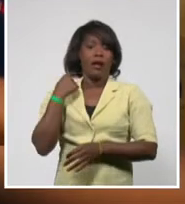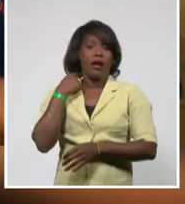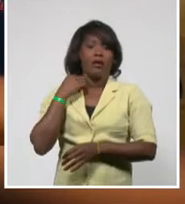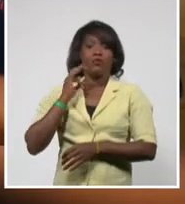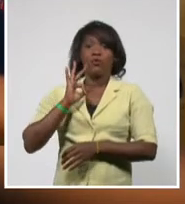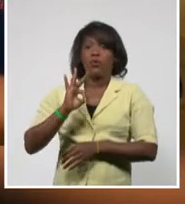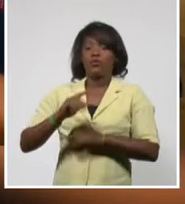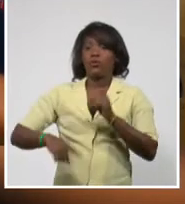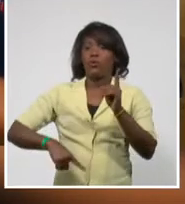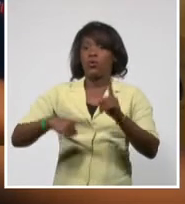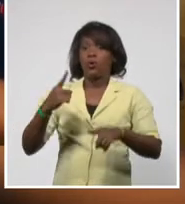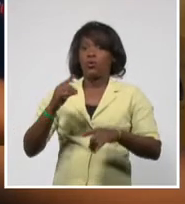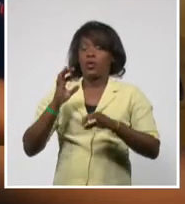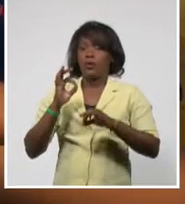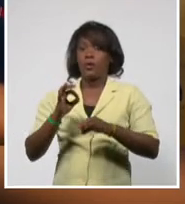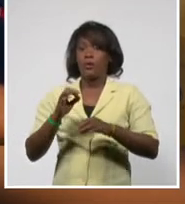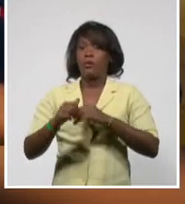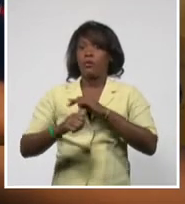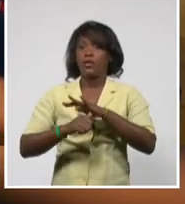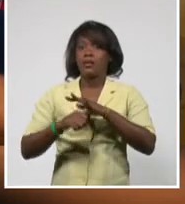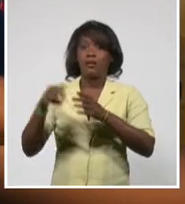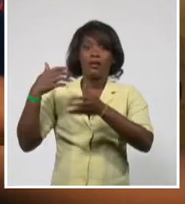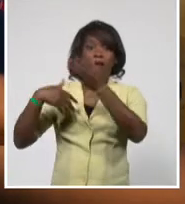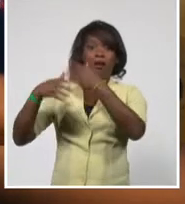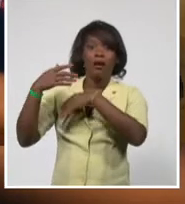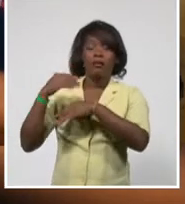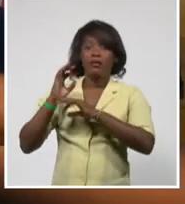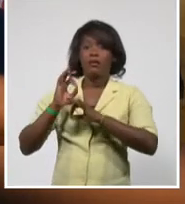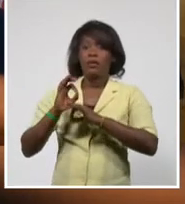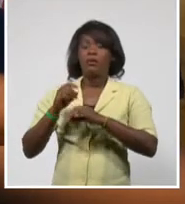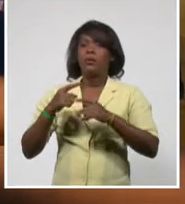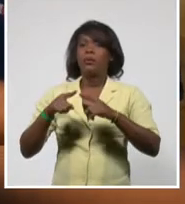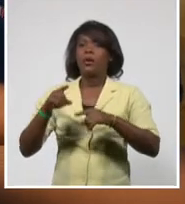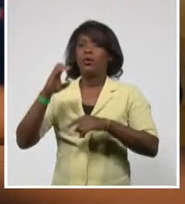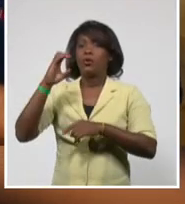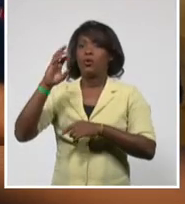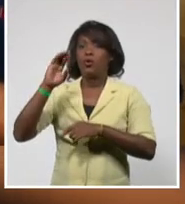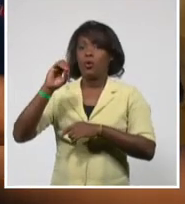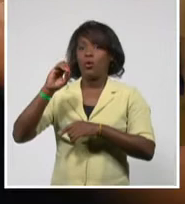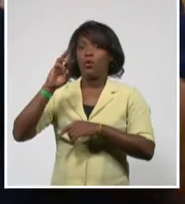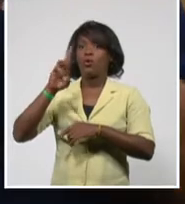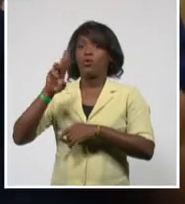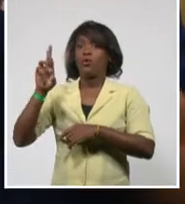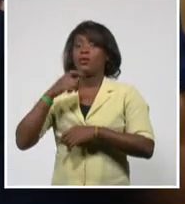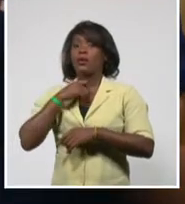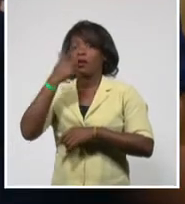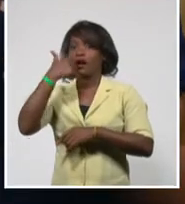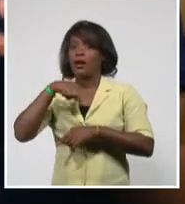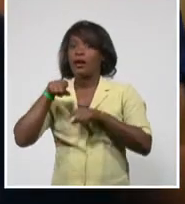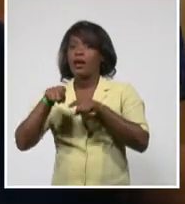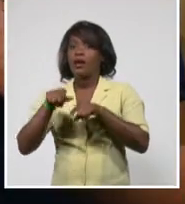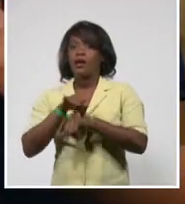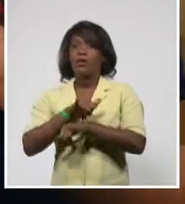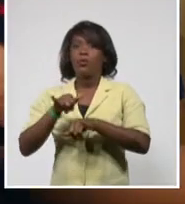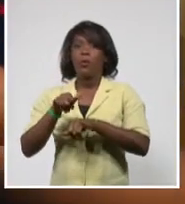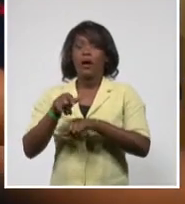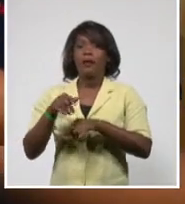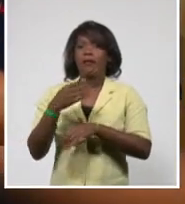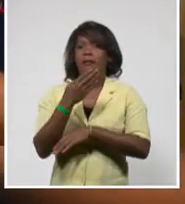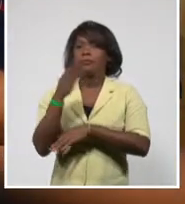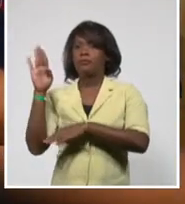Correa bajo el cargo de cohecho agravado en el presunto caso Sobornos. ¿Qué implica esto? Pues que el